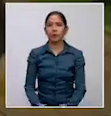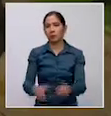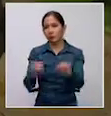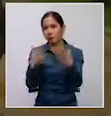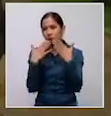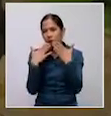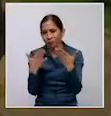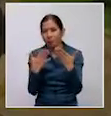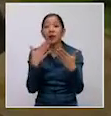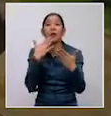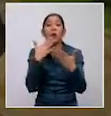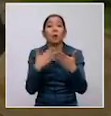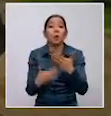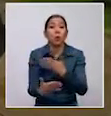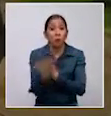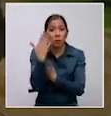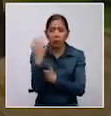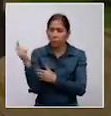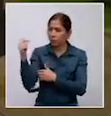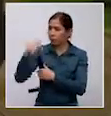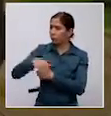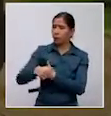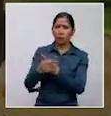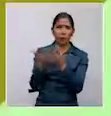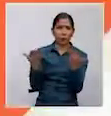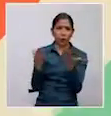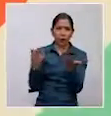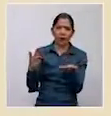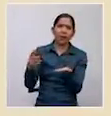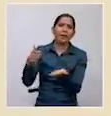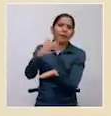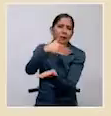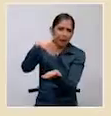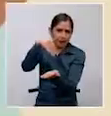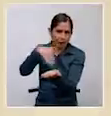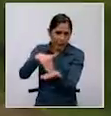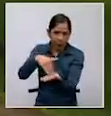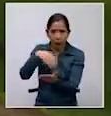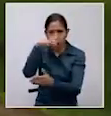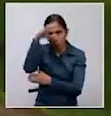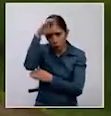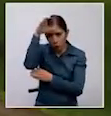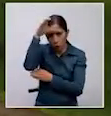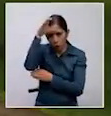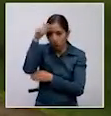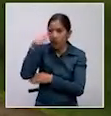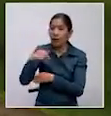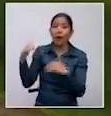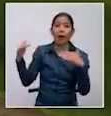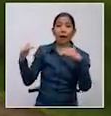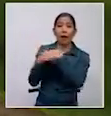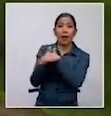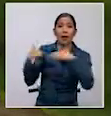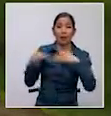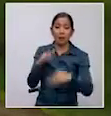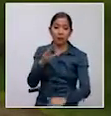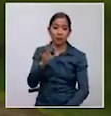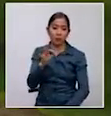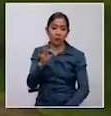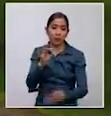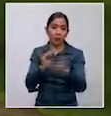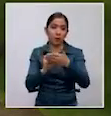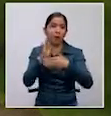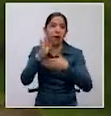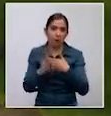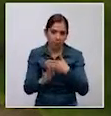Muchísimas gracias, muy buenos días. Estamos en esta oportunidad en pleno centro de la ciudad de Covija. Nos encontramos a la altura de la avenida 9 de Febrero, en